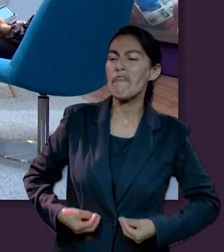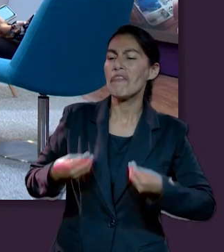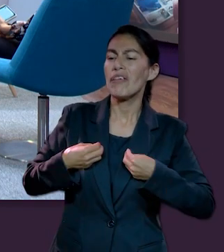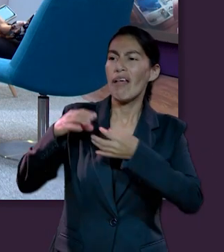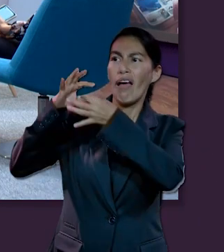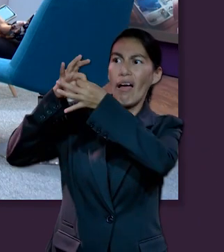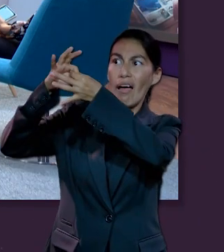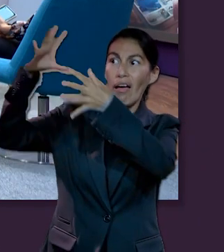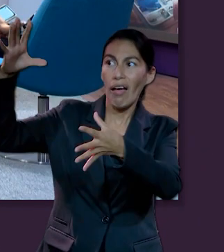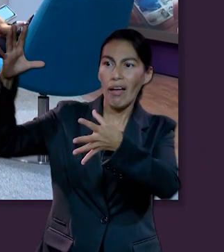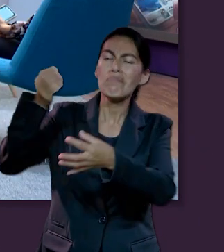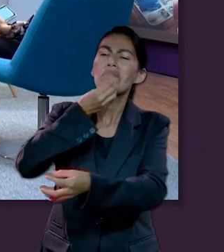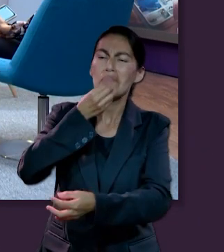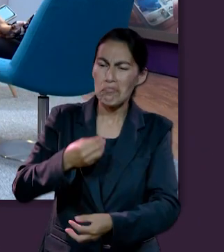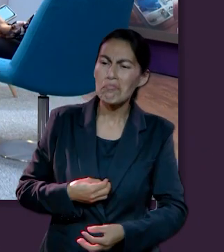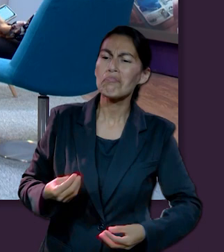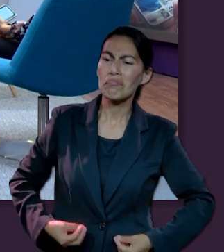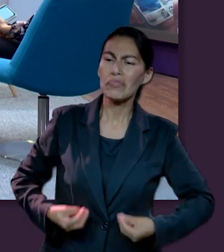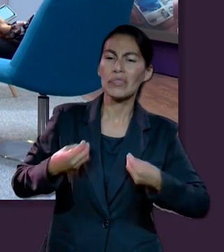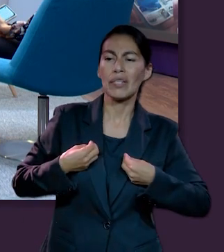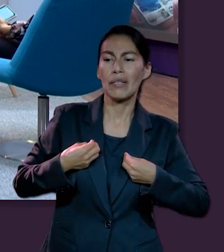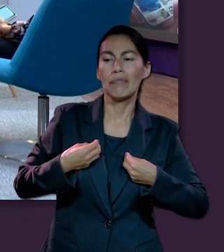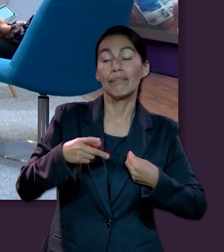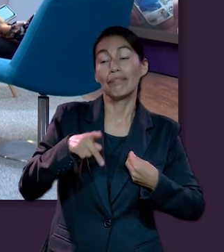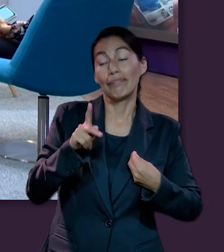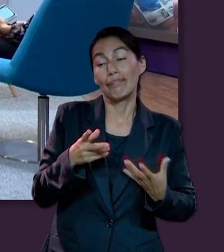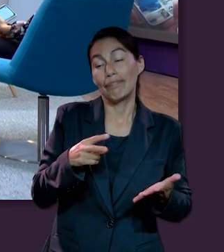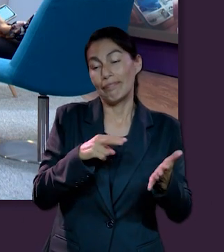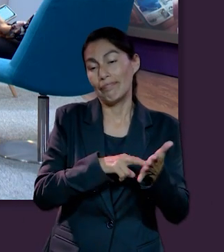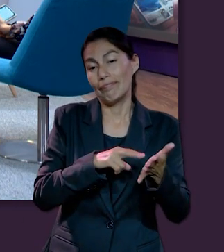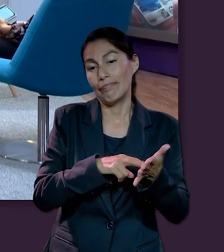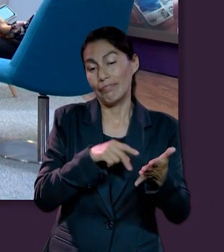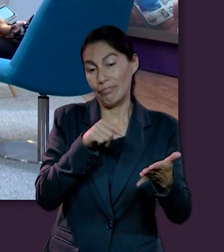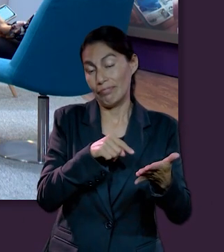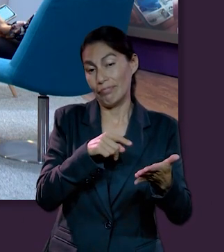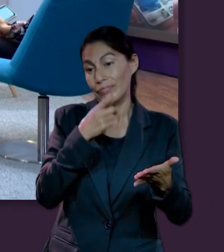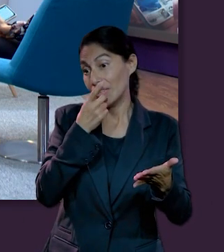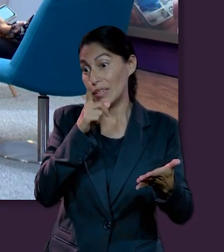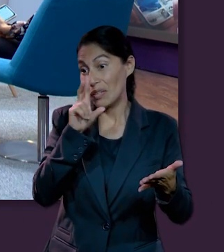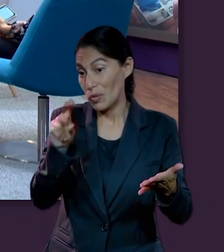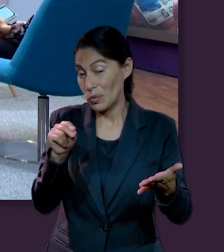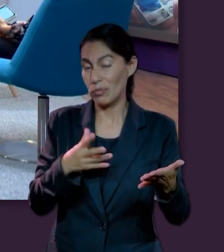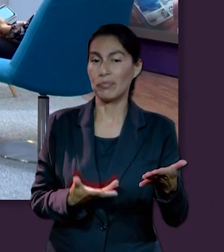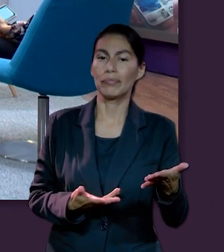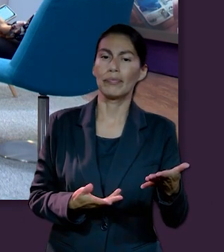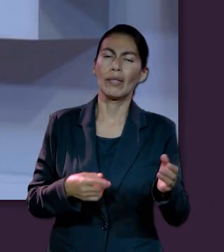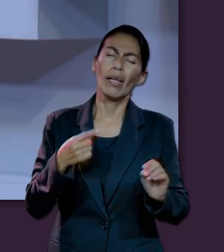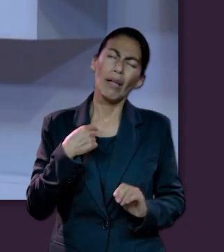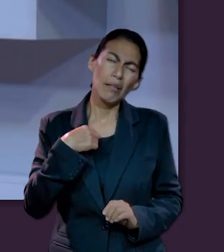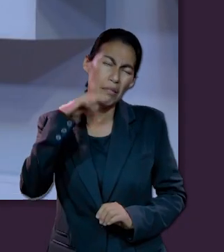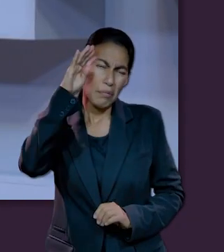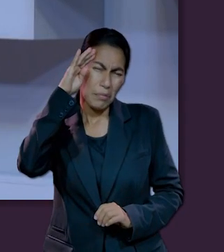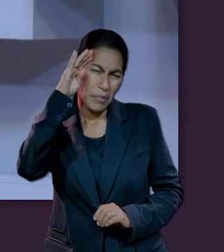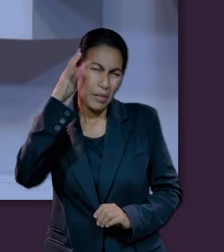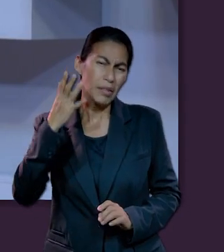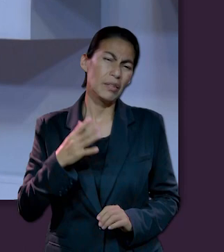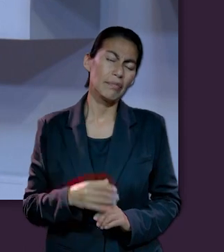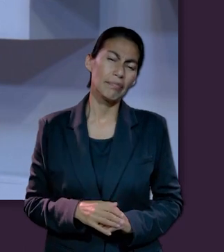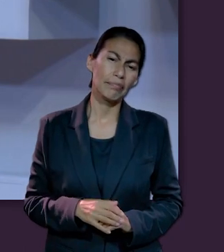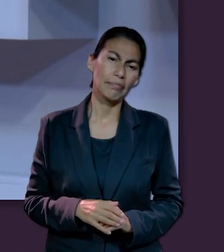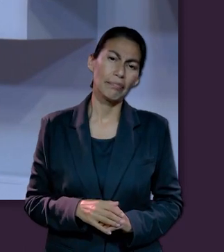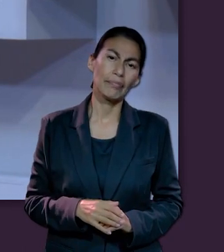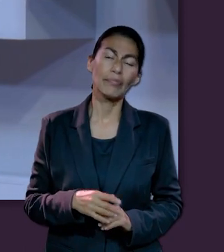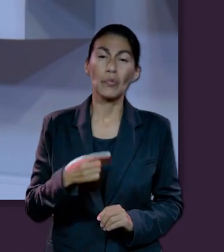podían tener vida sin Dios. Pero esos versículos nos dicen que no. Aún así, si yo fuera una